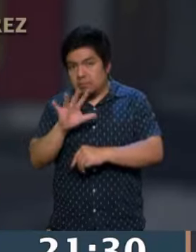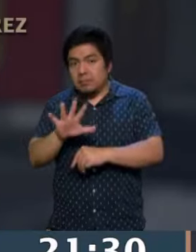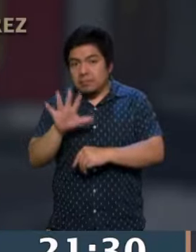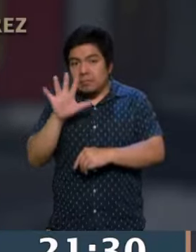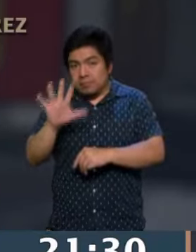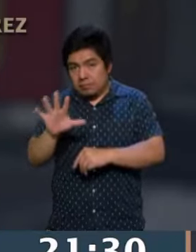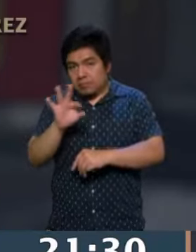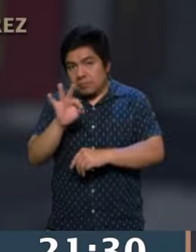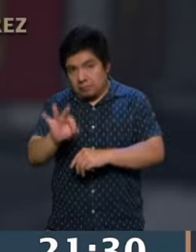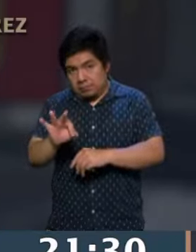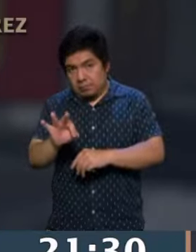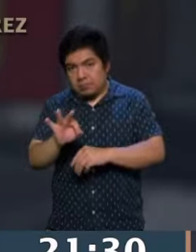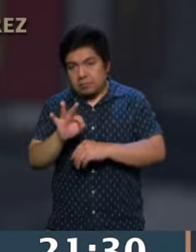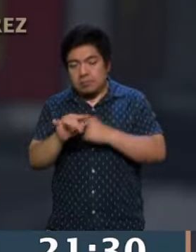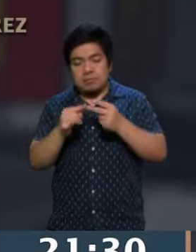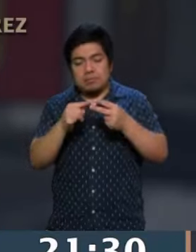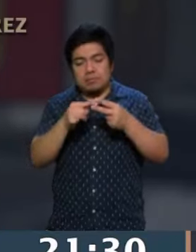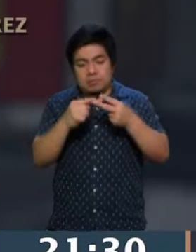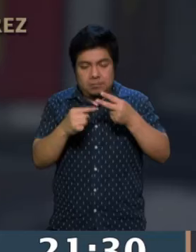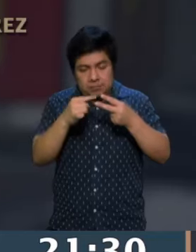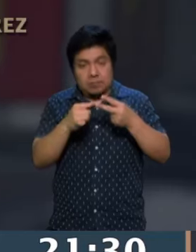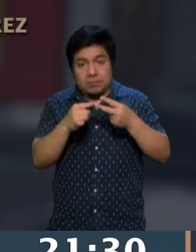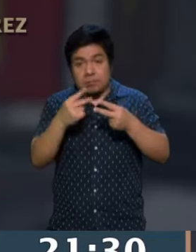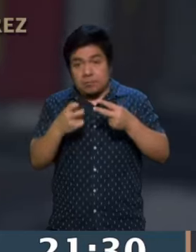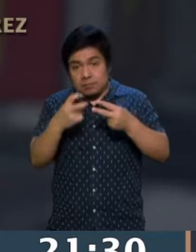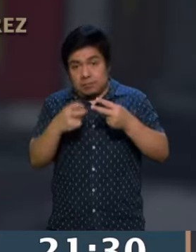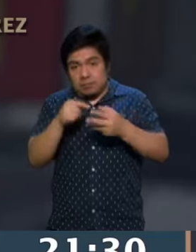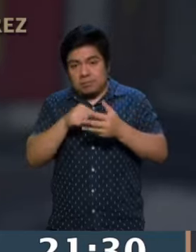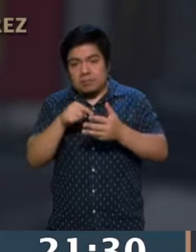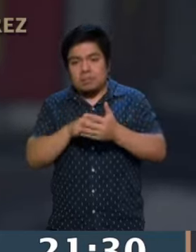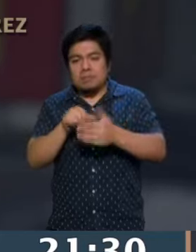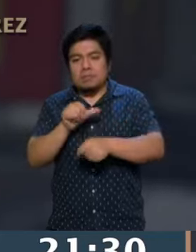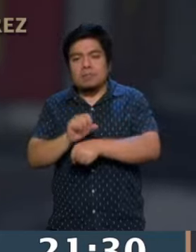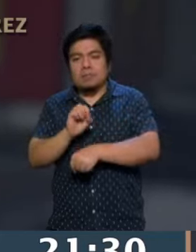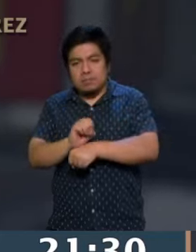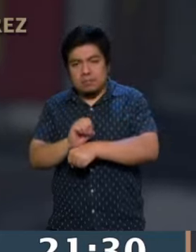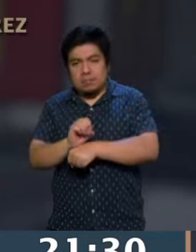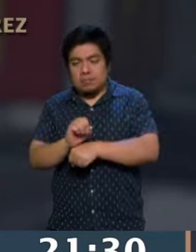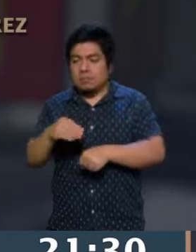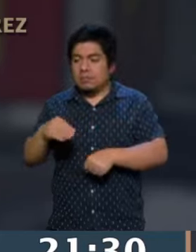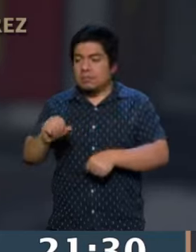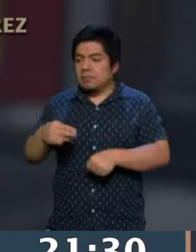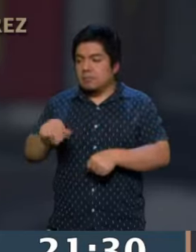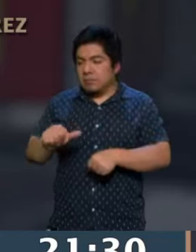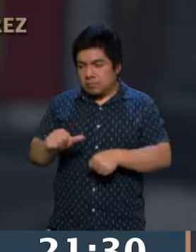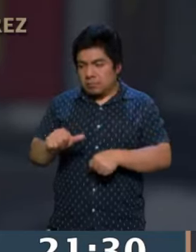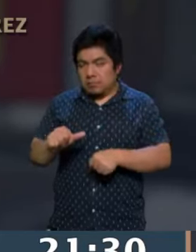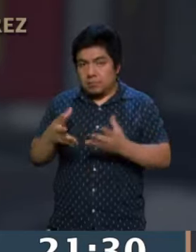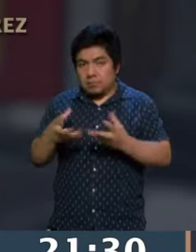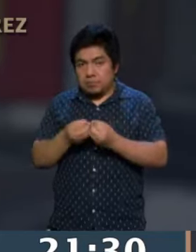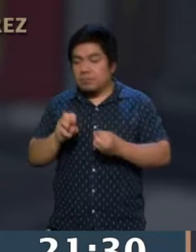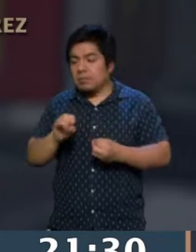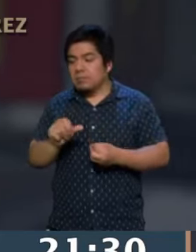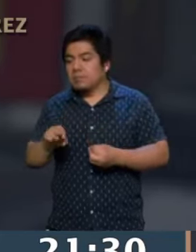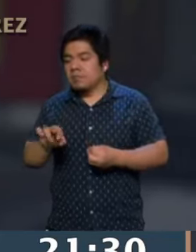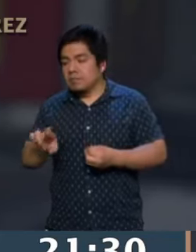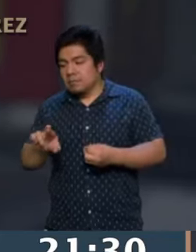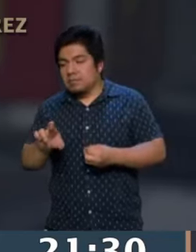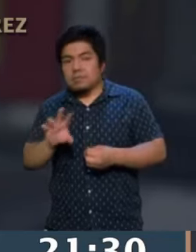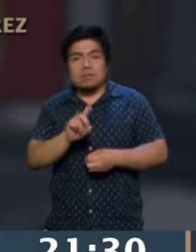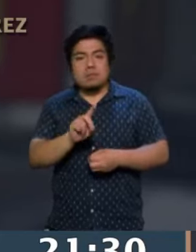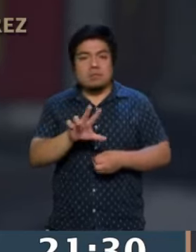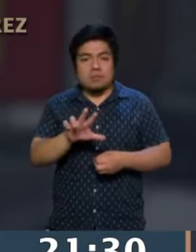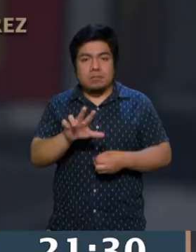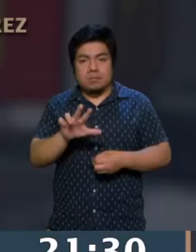55%. En segundo lugar en Álvaro Obregón tenemos a Morena con Javier López Casarin con un